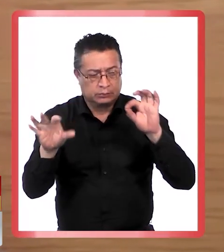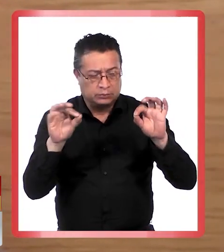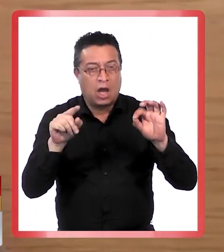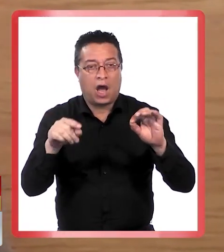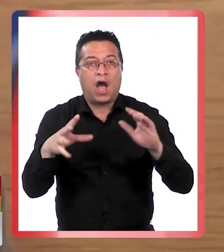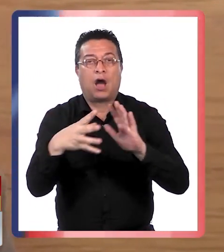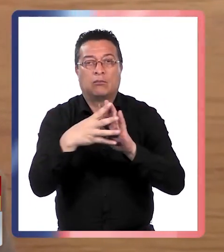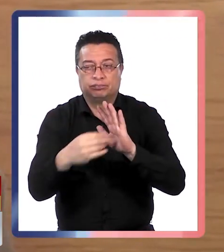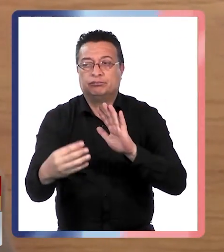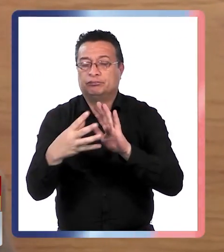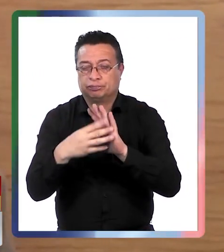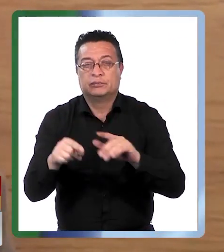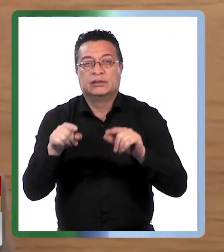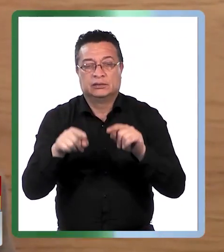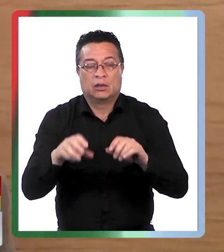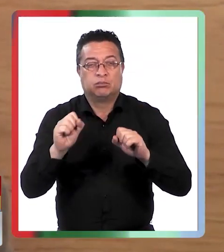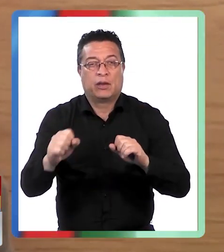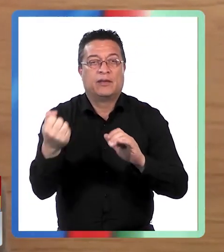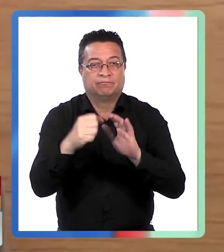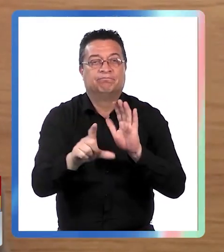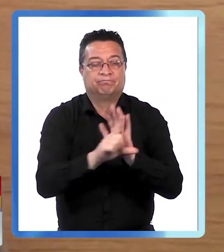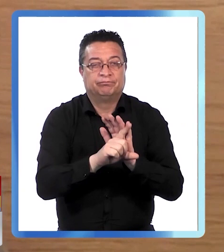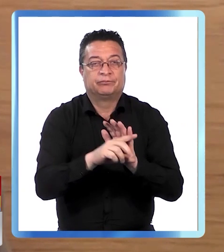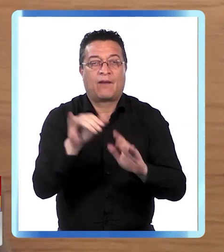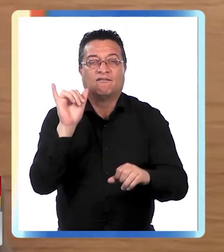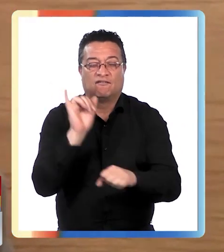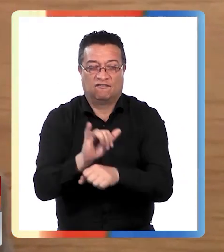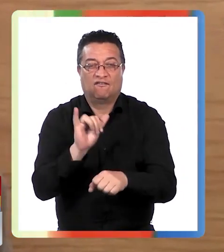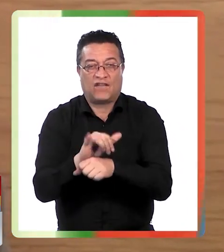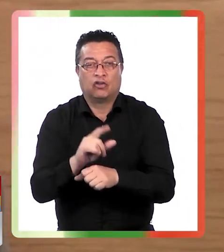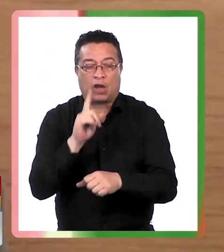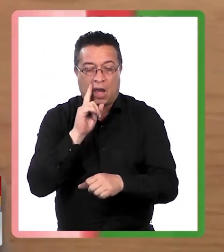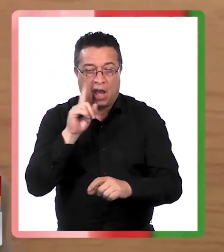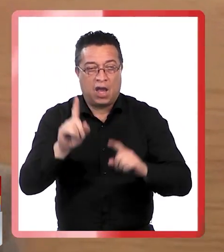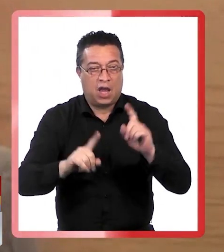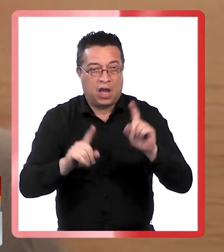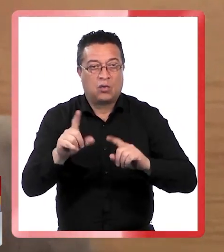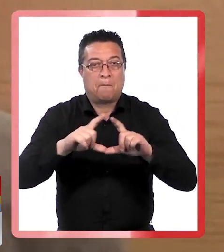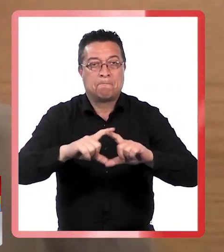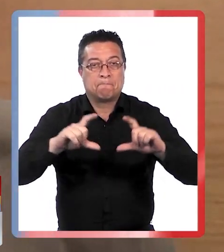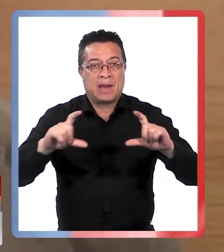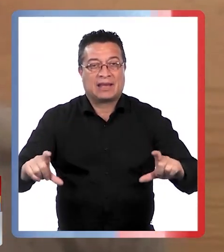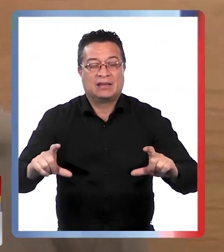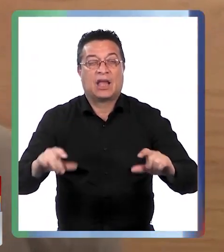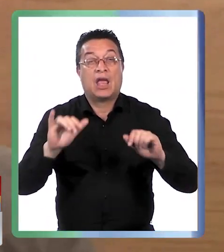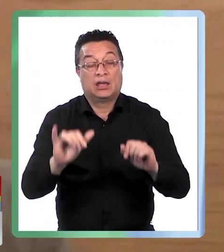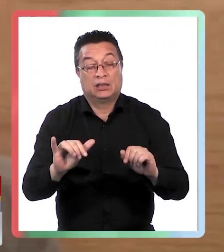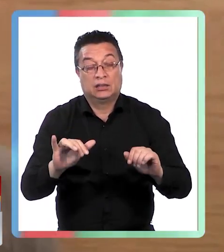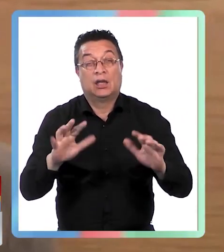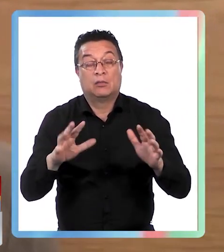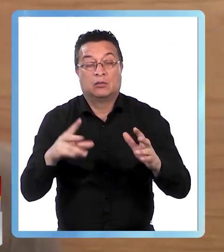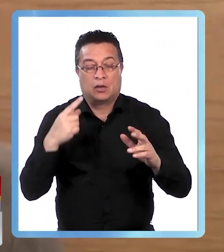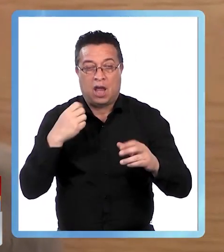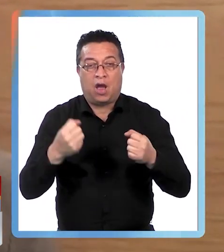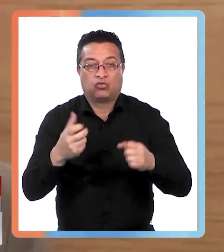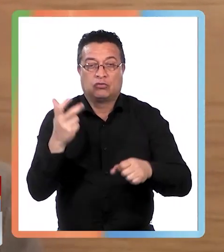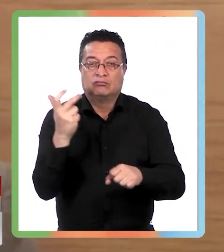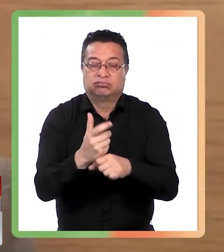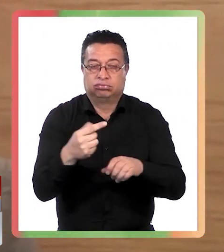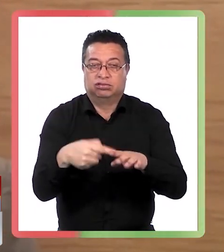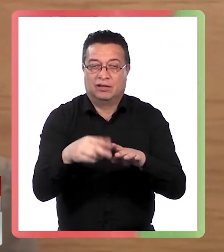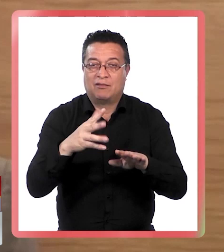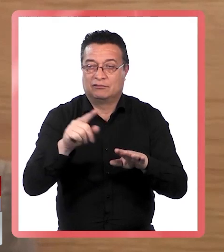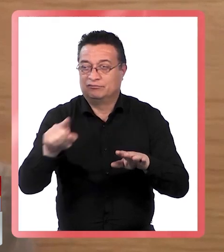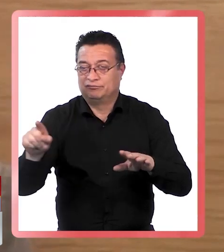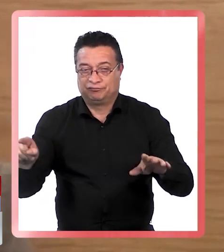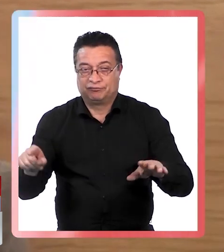cuenta de una clonación de vehículos y eventuales delitos asociados como son falsificación de patentes y eventualmente receptación de